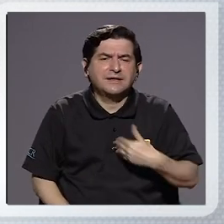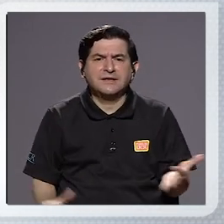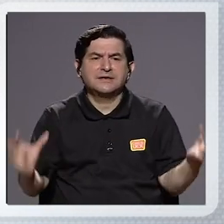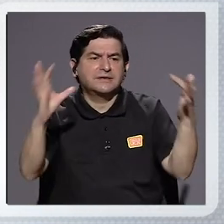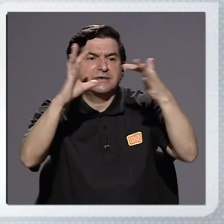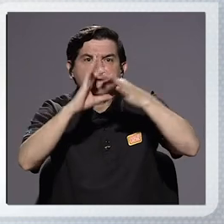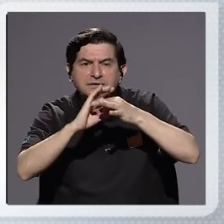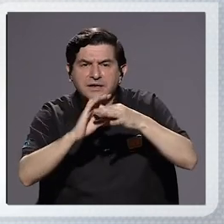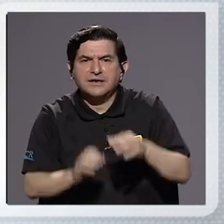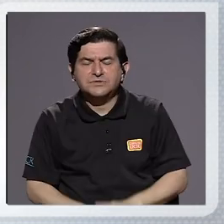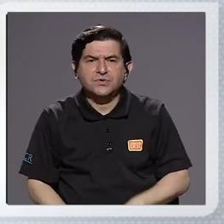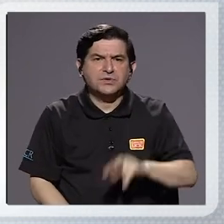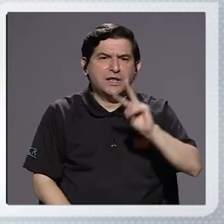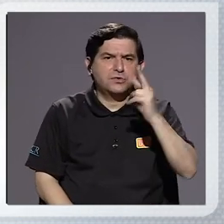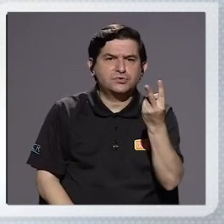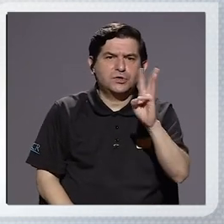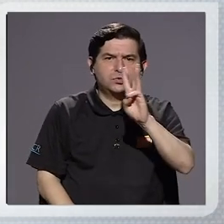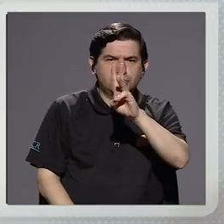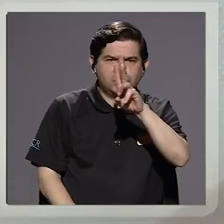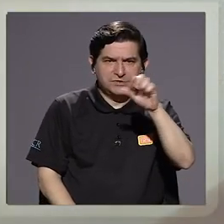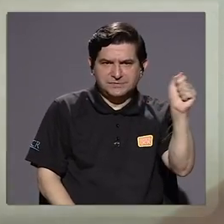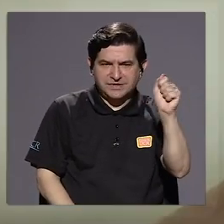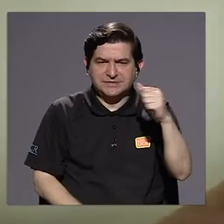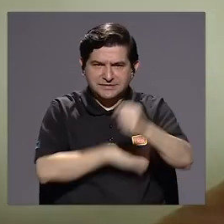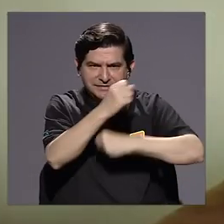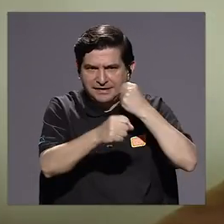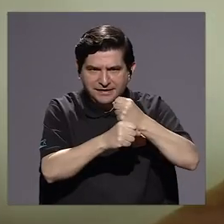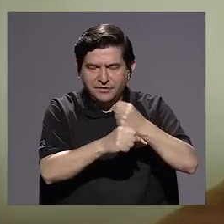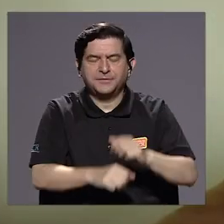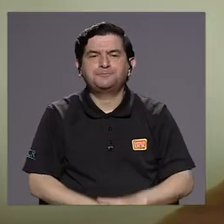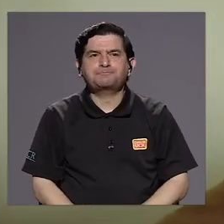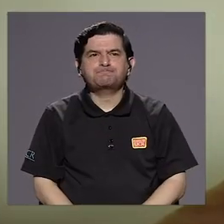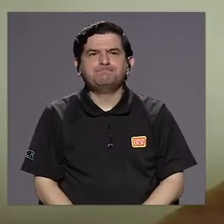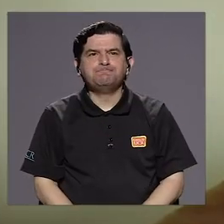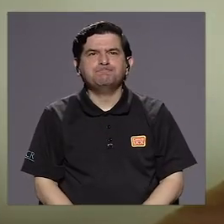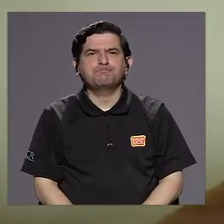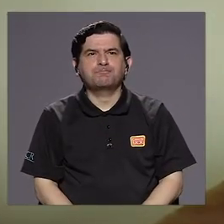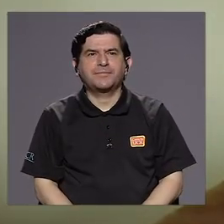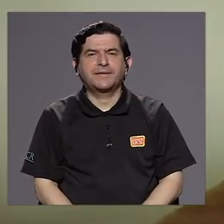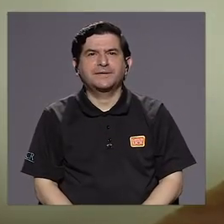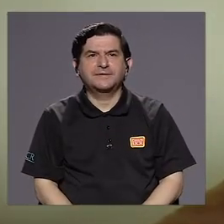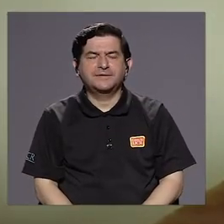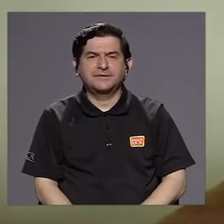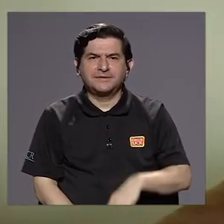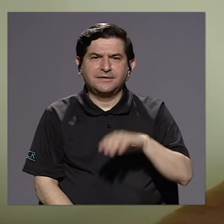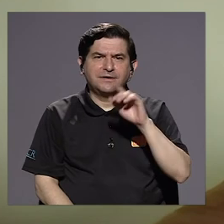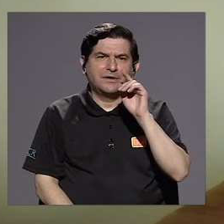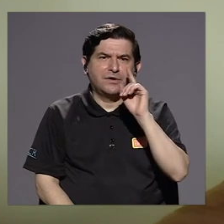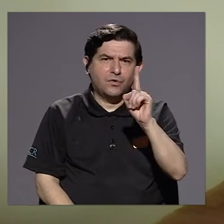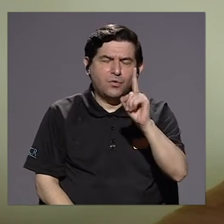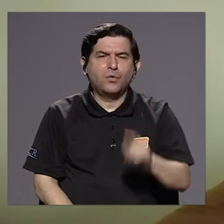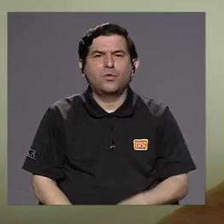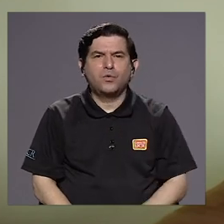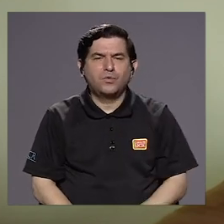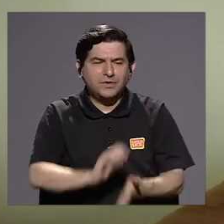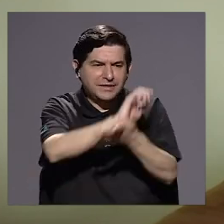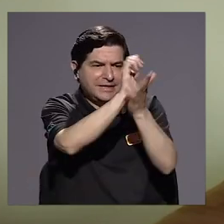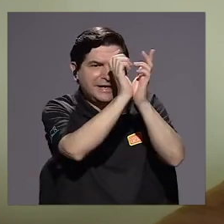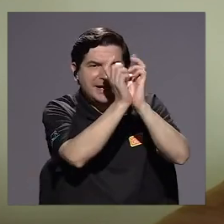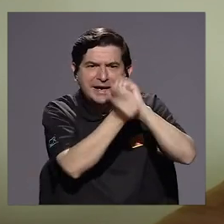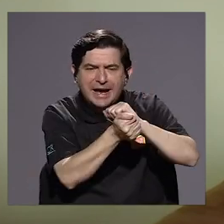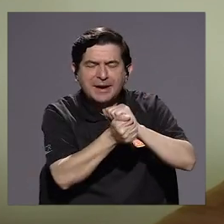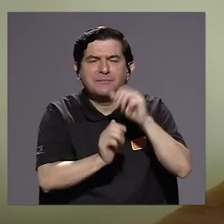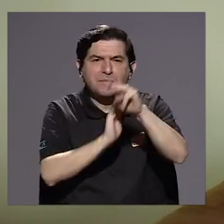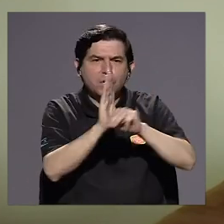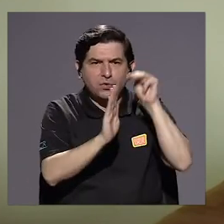tono de lo que significa este segundo semestre? Bueno, veníamos con un gran avance en una transformación